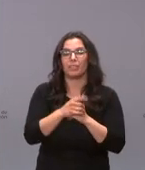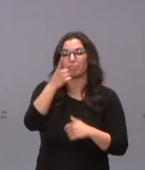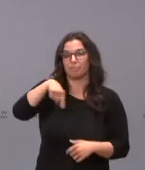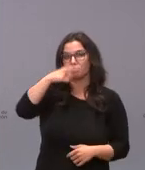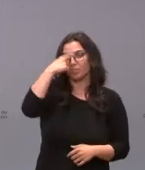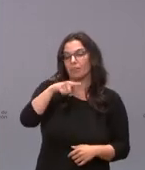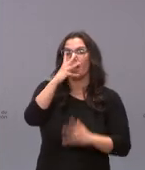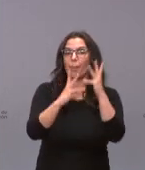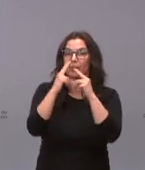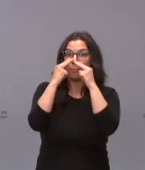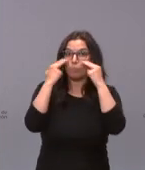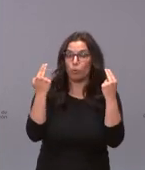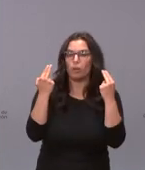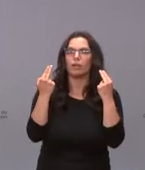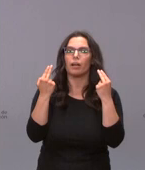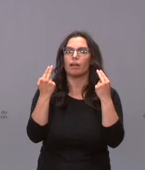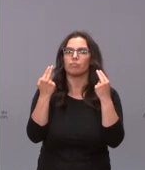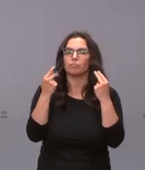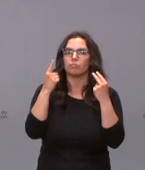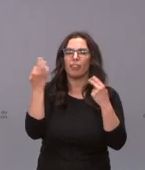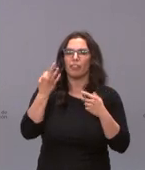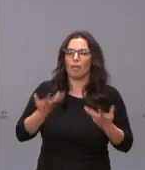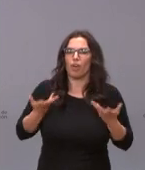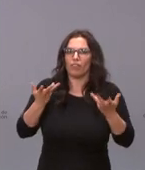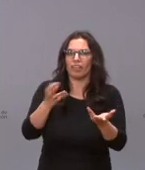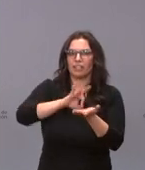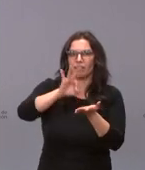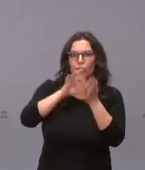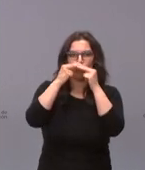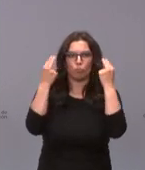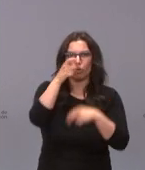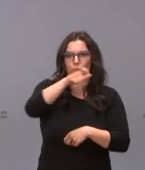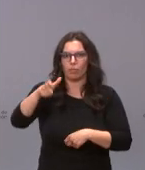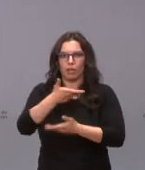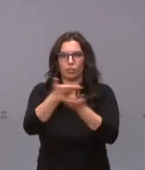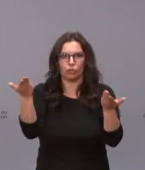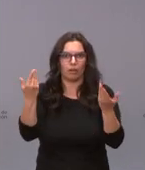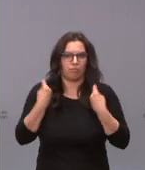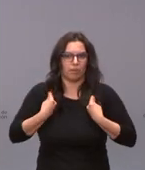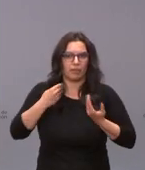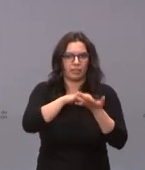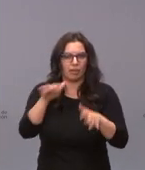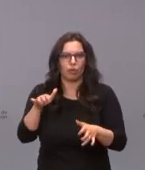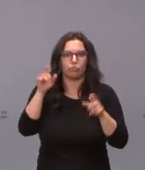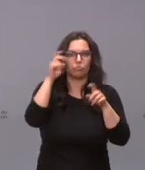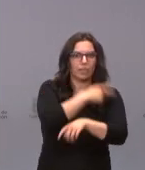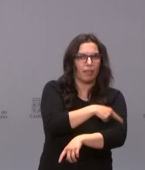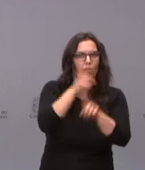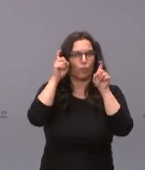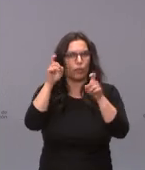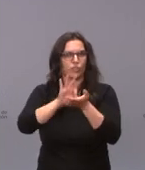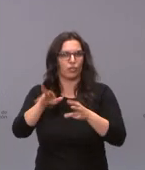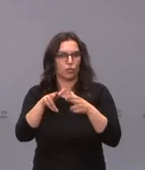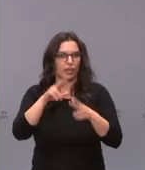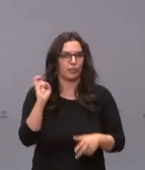las administraciones públicas nacen para la prestación de servicios públicos a nuestros paisanos, la sanidad, la educación, los servicios sociales, etc. Pero